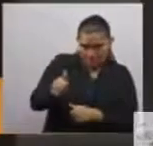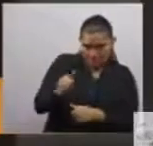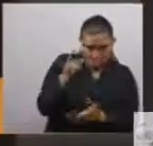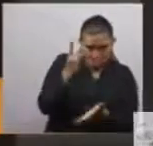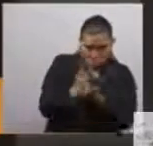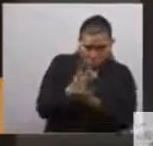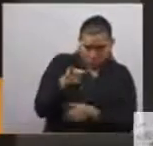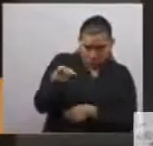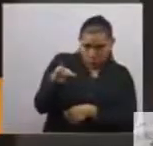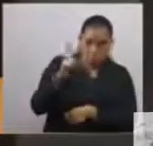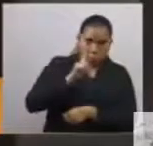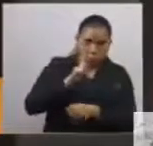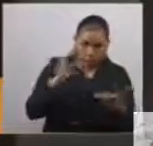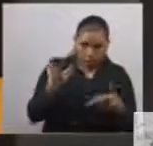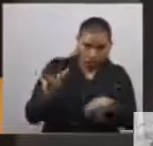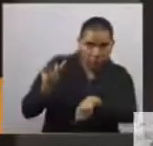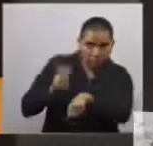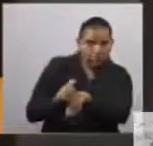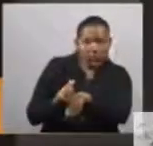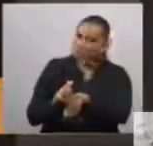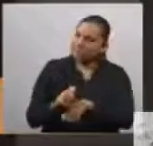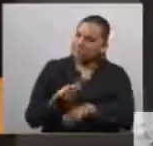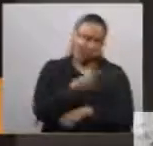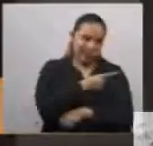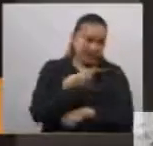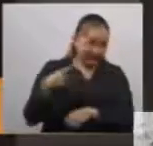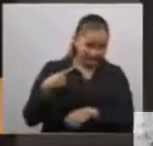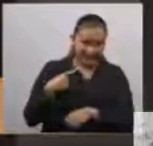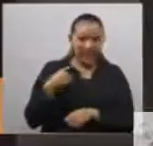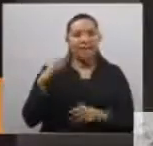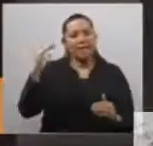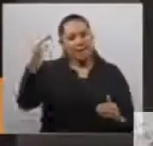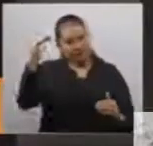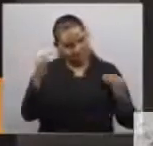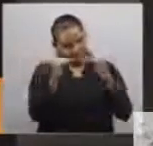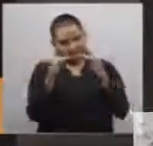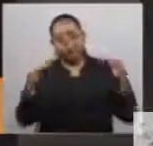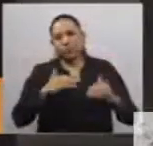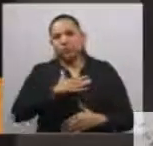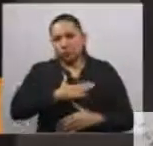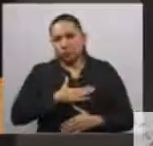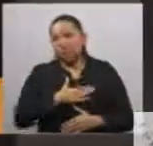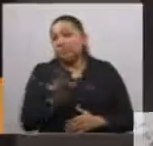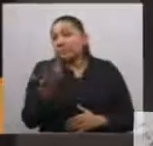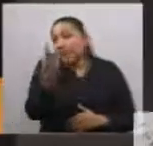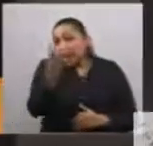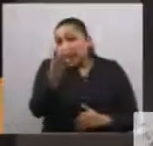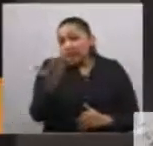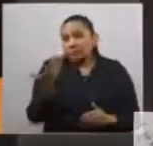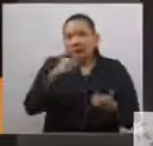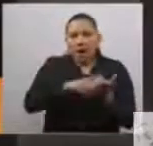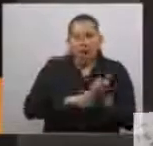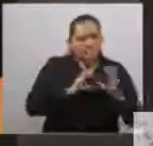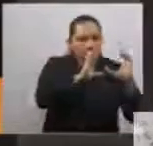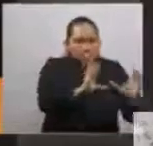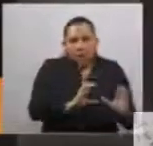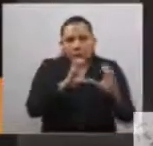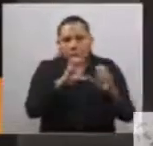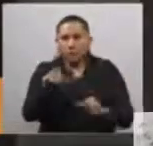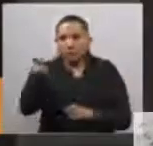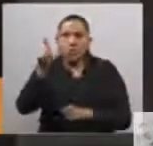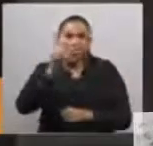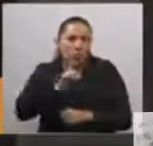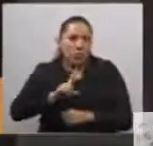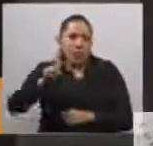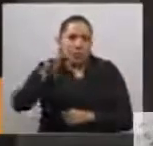visible el aporte histórico de las mujeres en estas actividades humanas requiere de un enfoque que considere